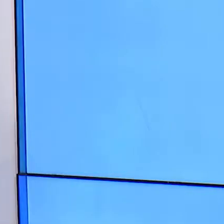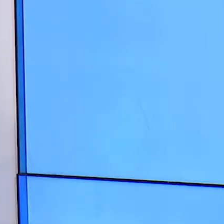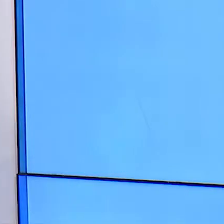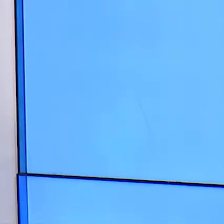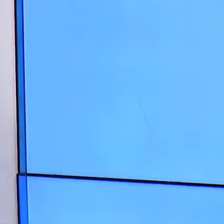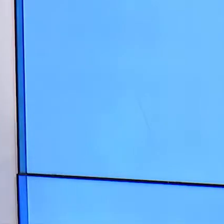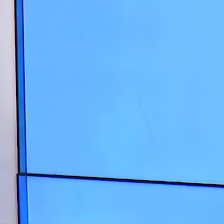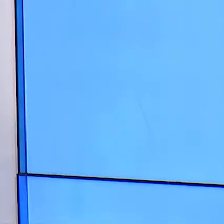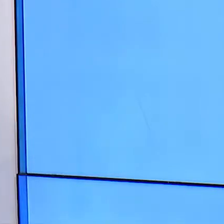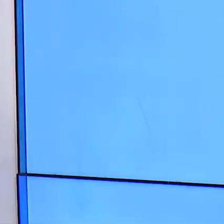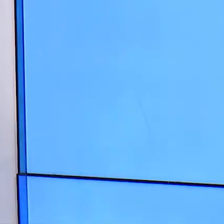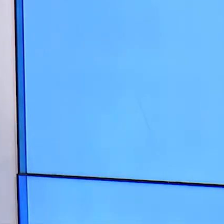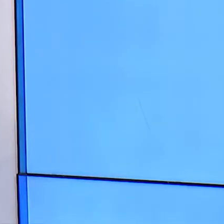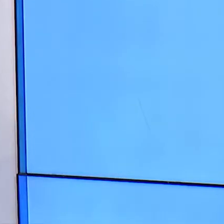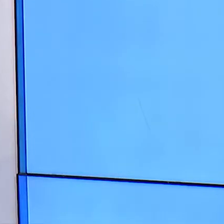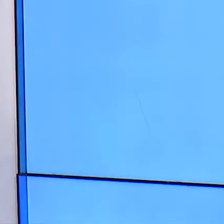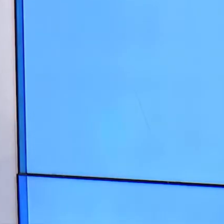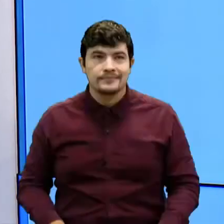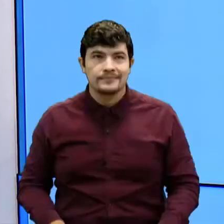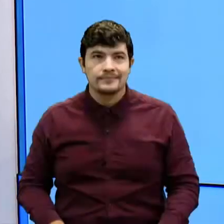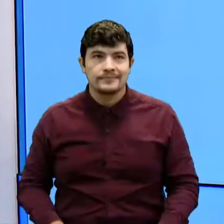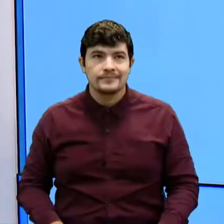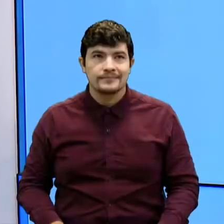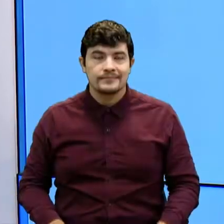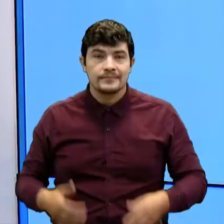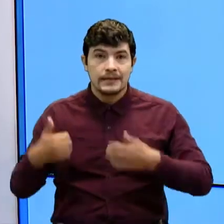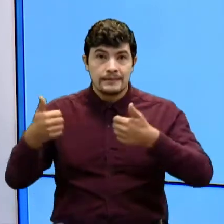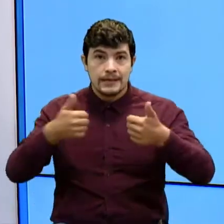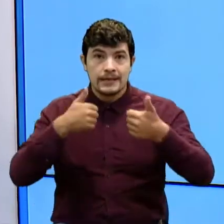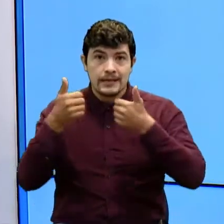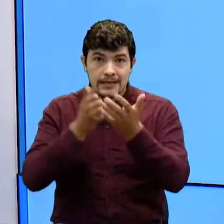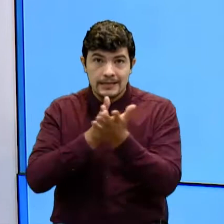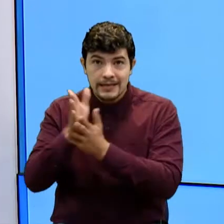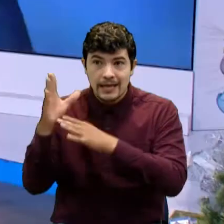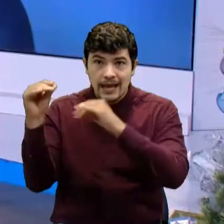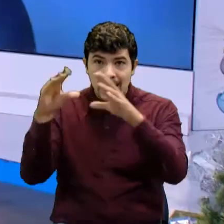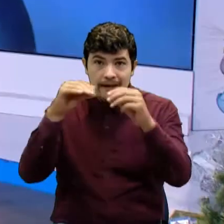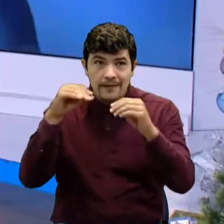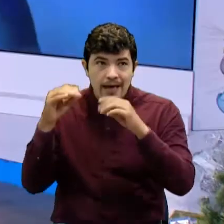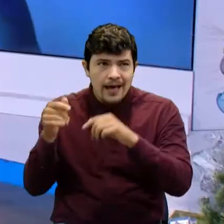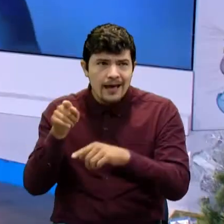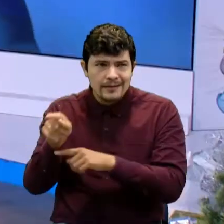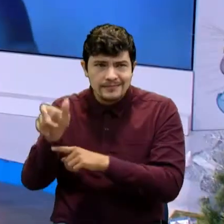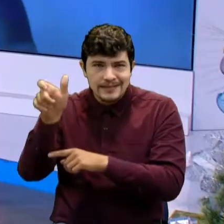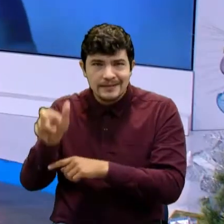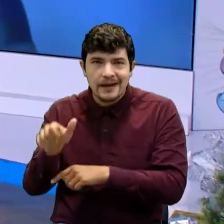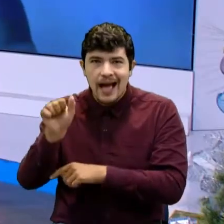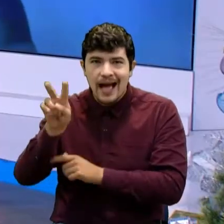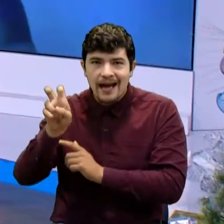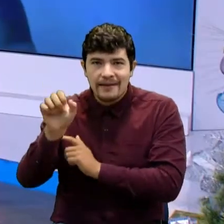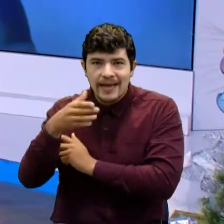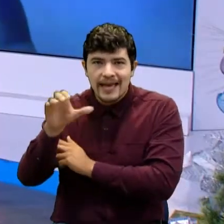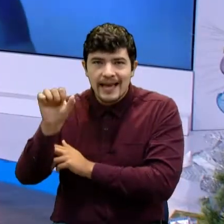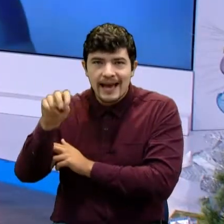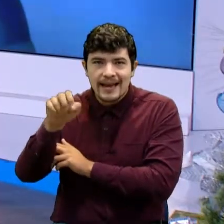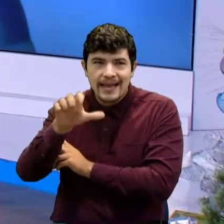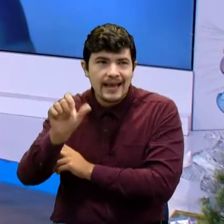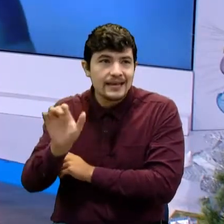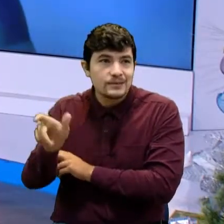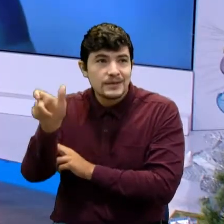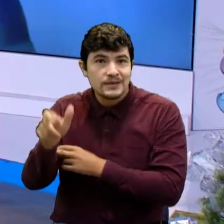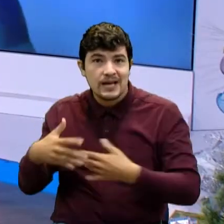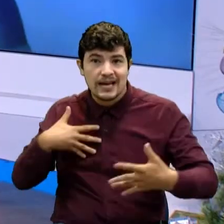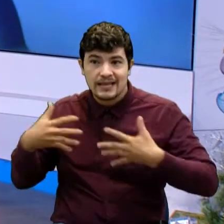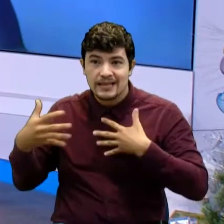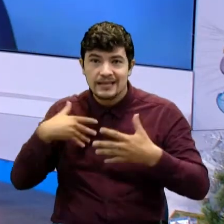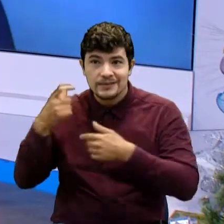Bueno y para seguir hablando de Libre y Ocupado precisamente a esta hora nos acompaña virtualmente Ave Canela, actriz cucuteña quien hará parte también de